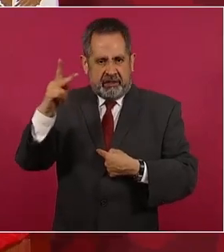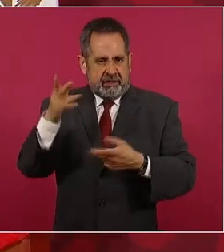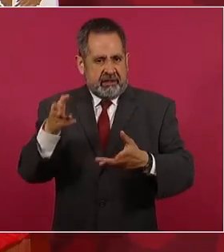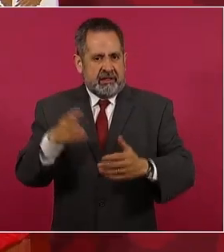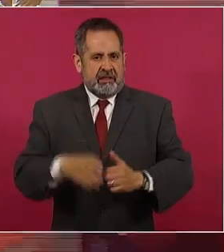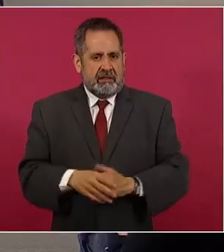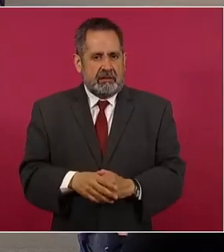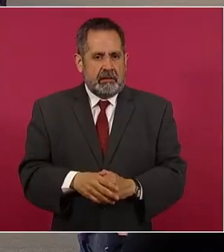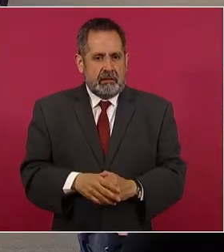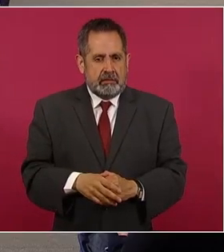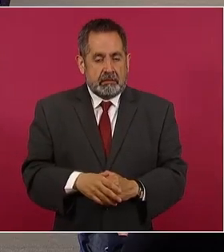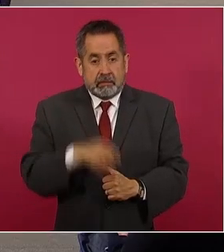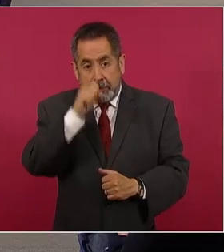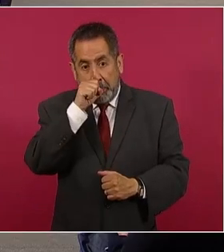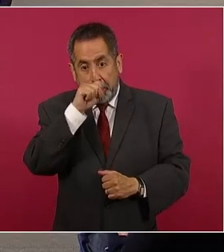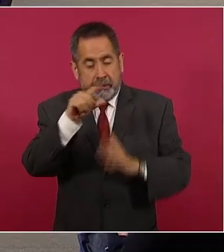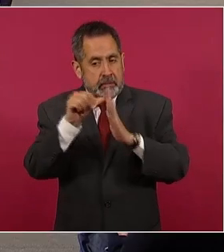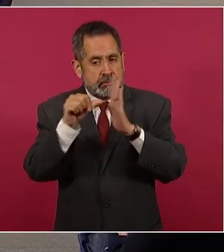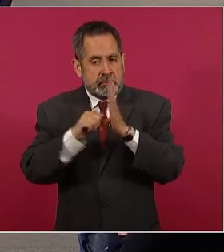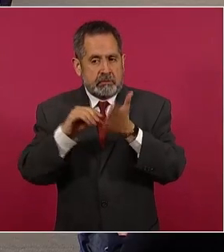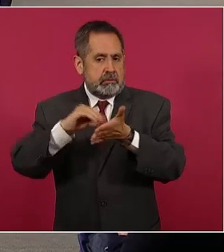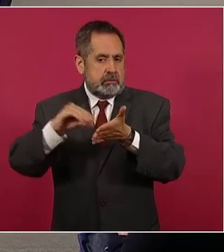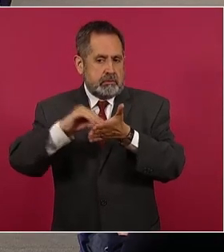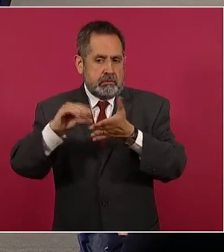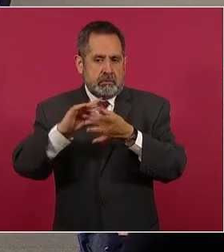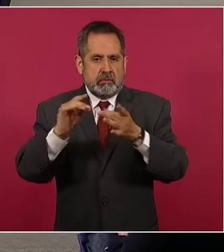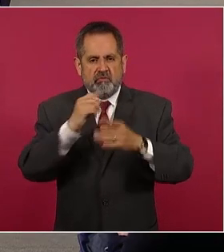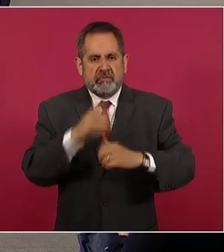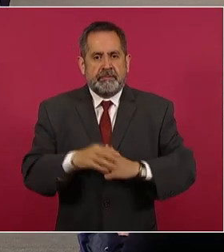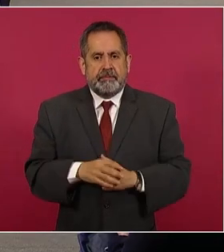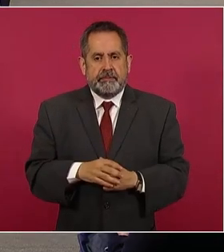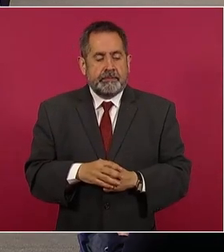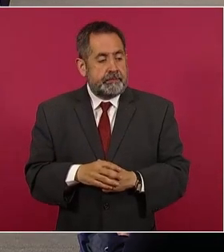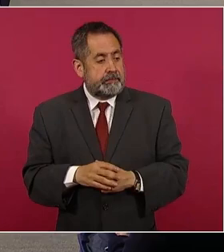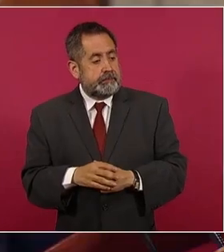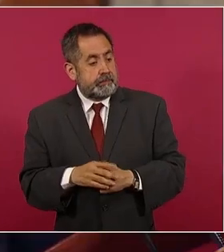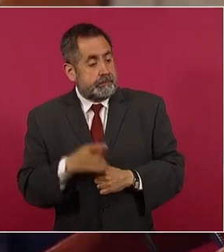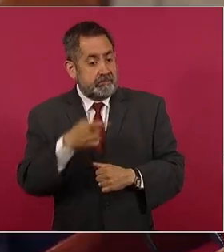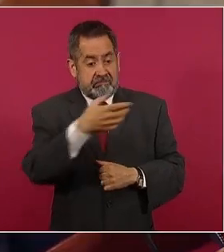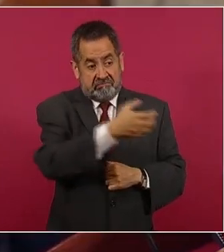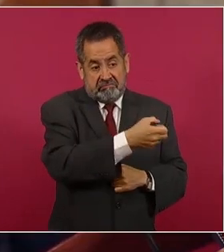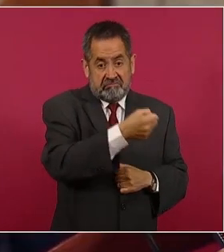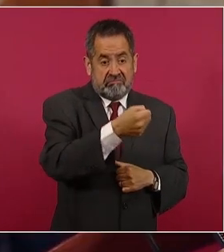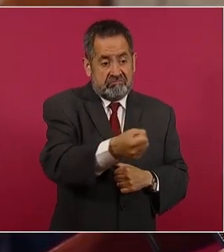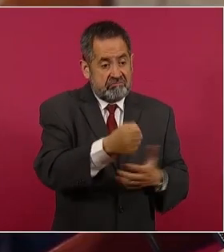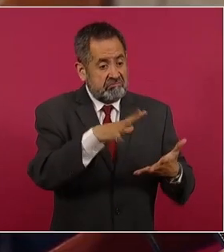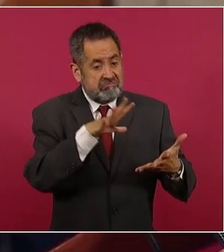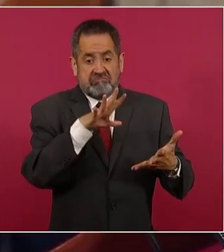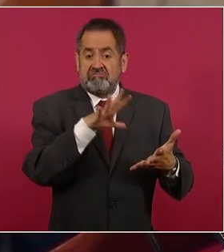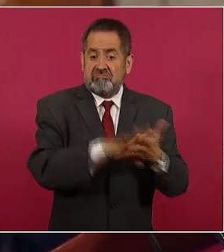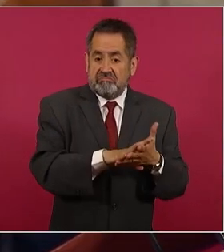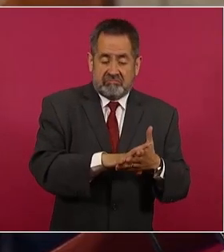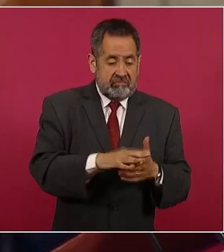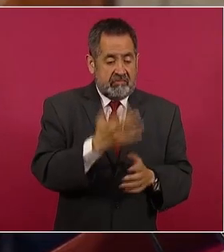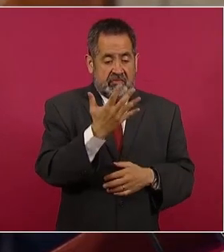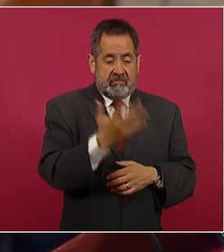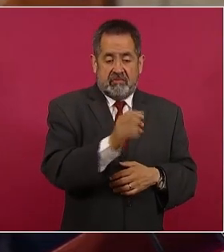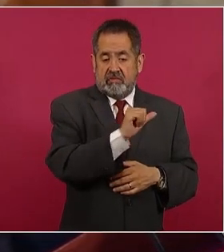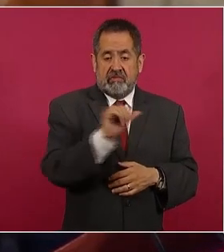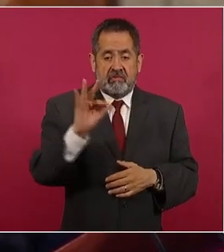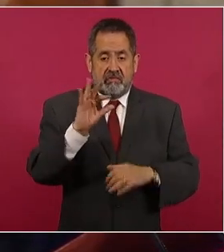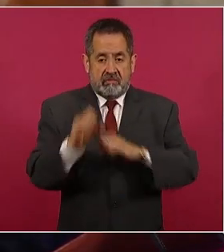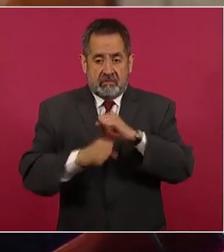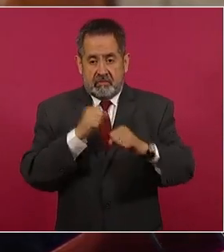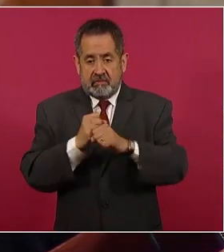y miren lo que dice, se impondrá la pena de prisión de cinco a cuarenta años y